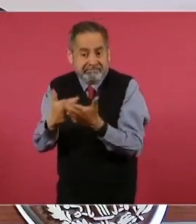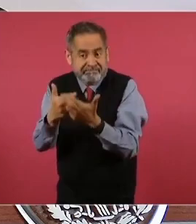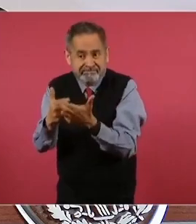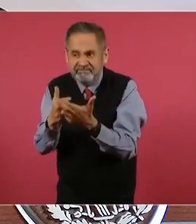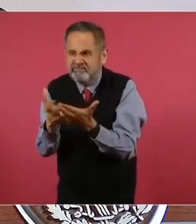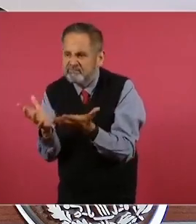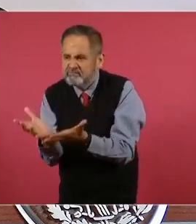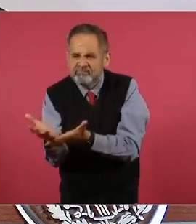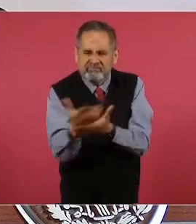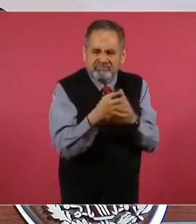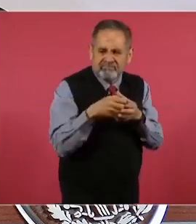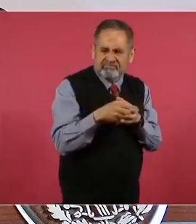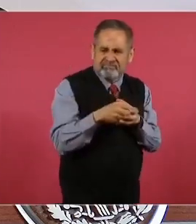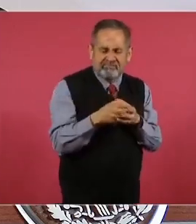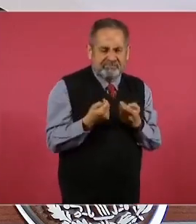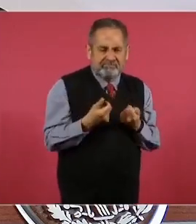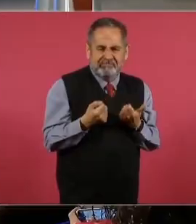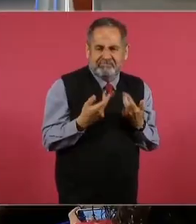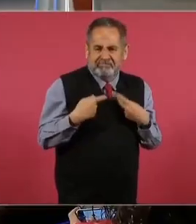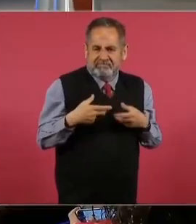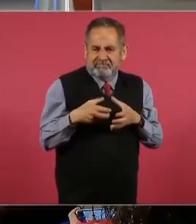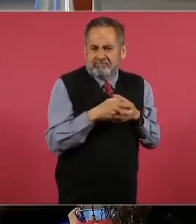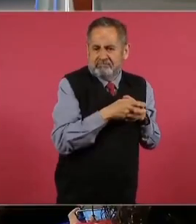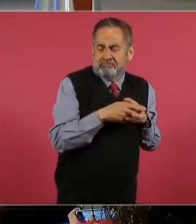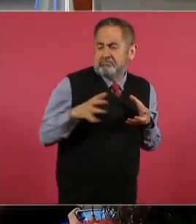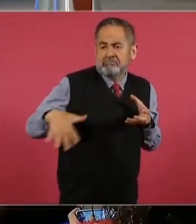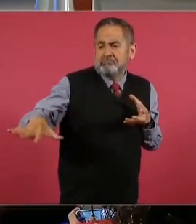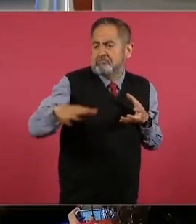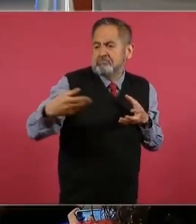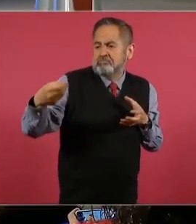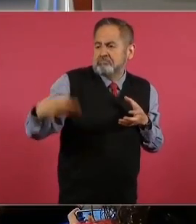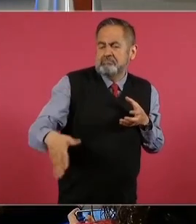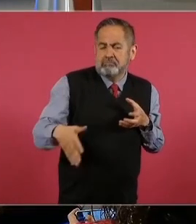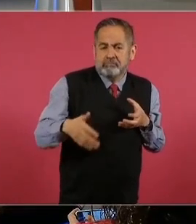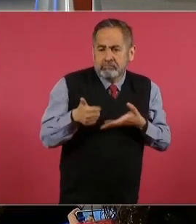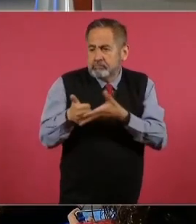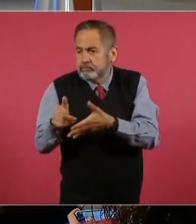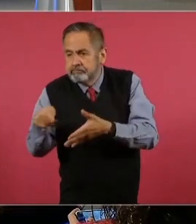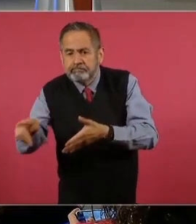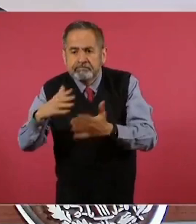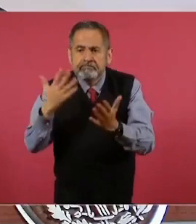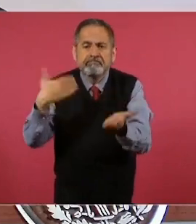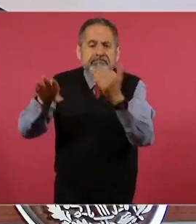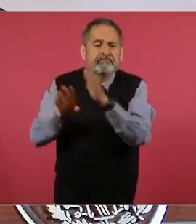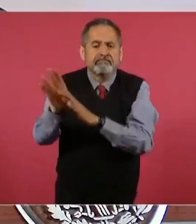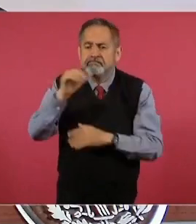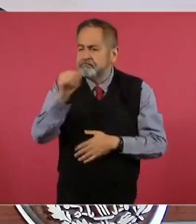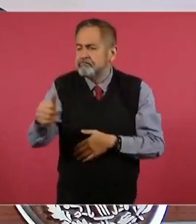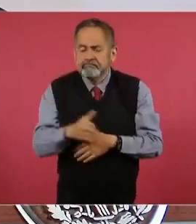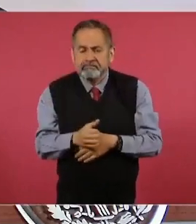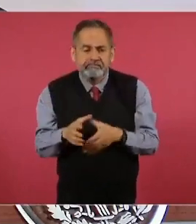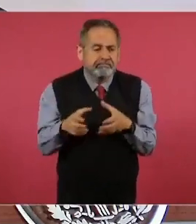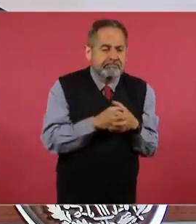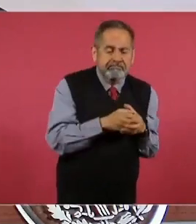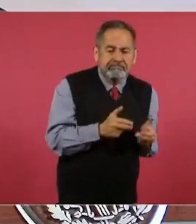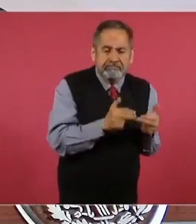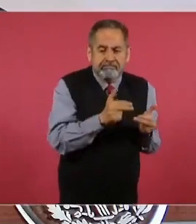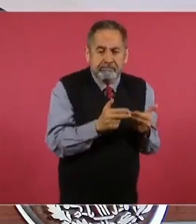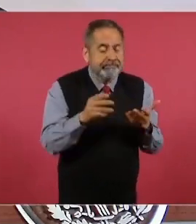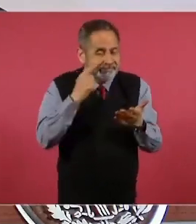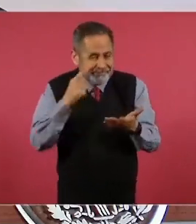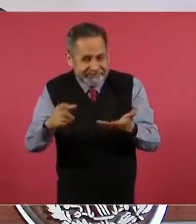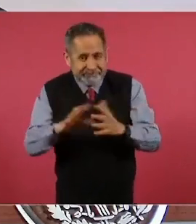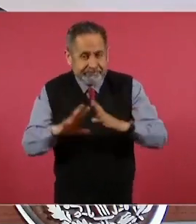sin impacto en el mejoramiento de las condiciones de vida de la población, ya que ocho de sus